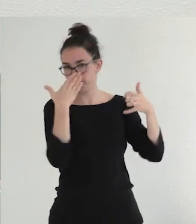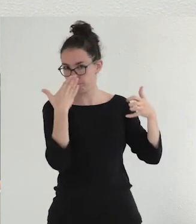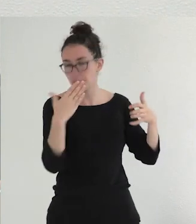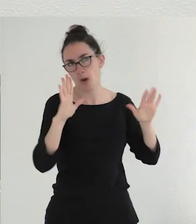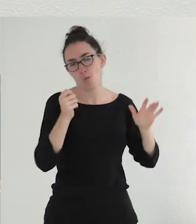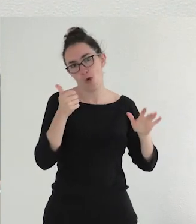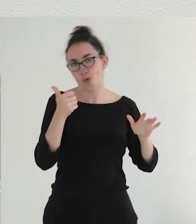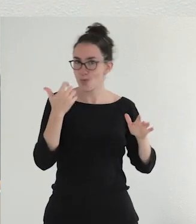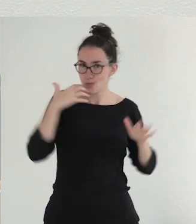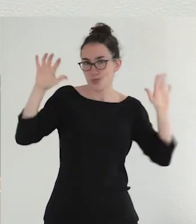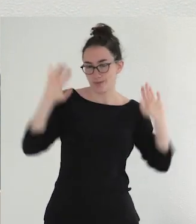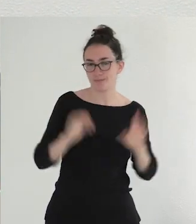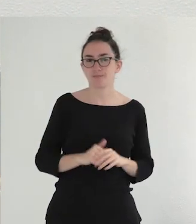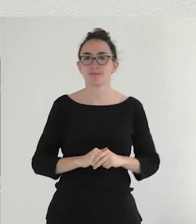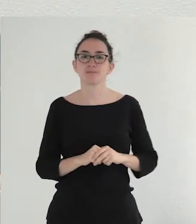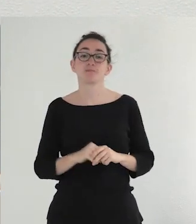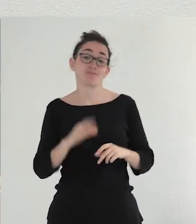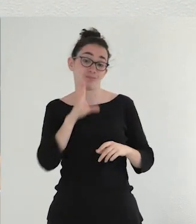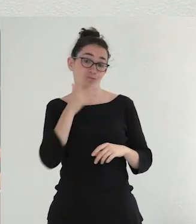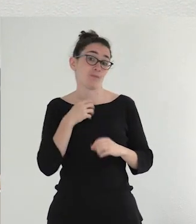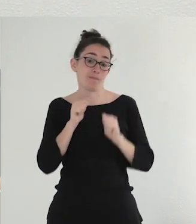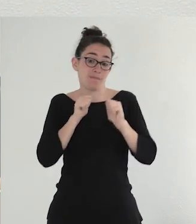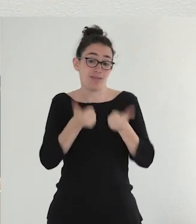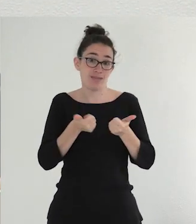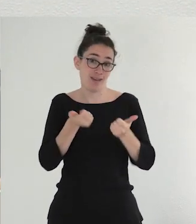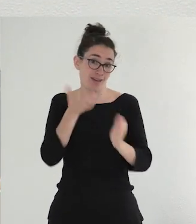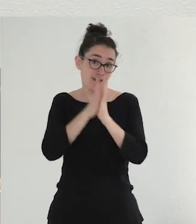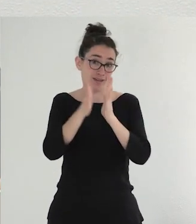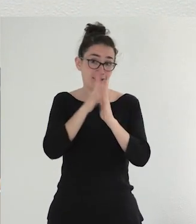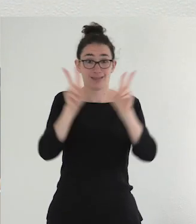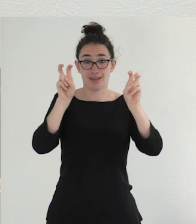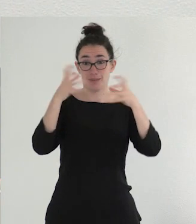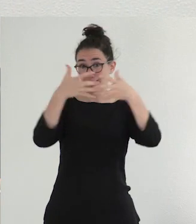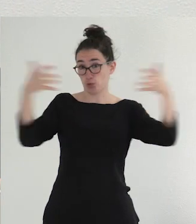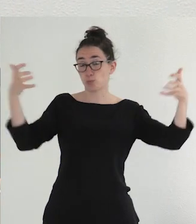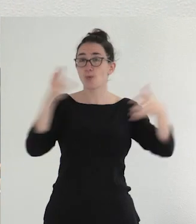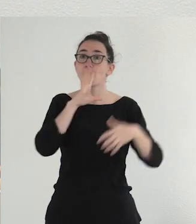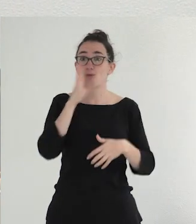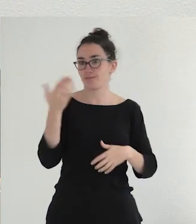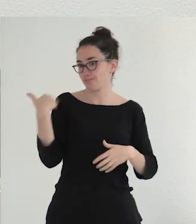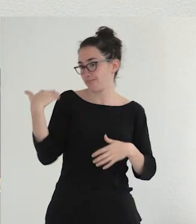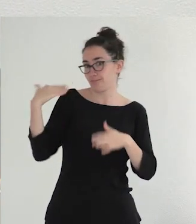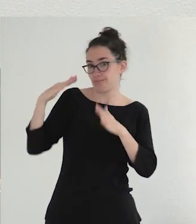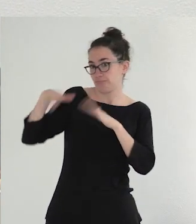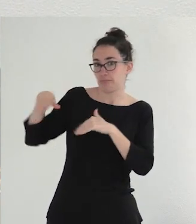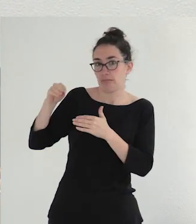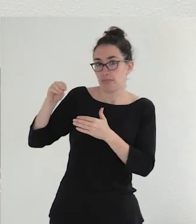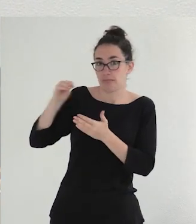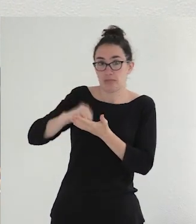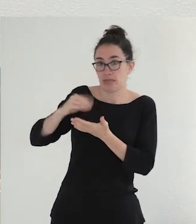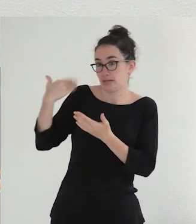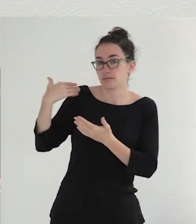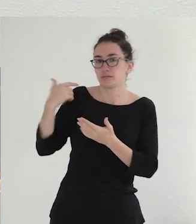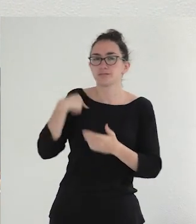Y quería empezar diciendo eso porque, bueno, en los últimos tiempos he sentido algunas veces